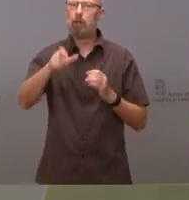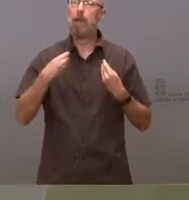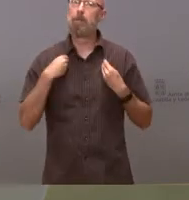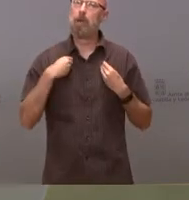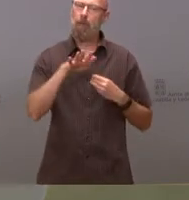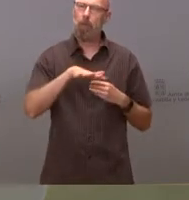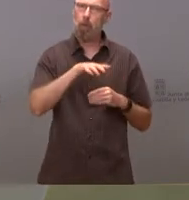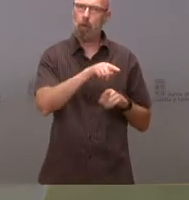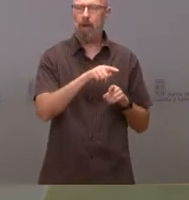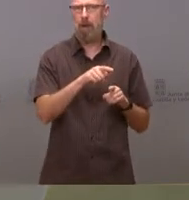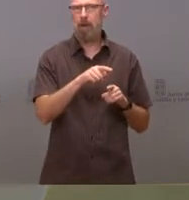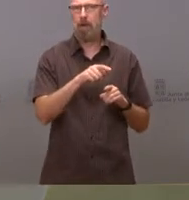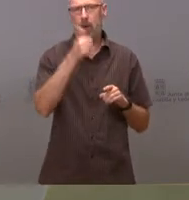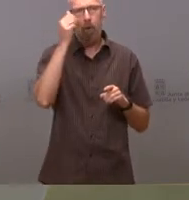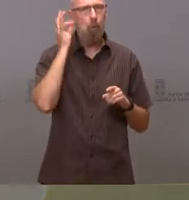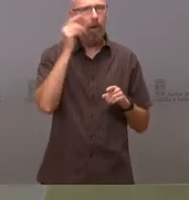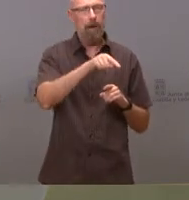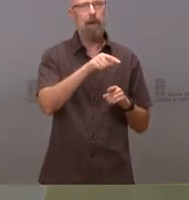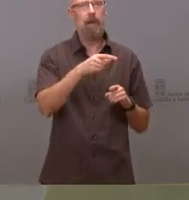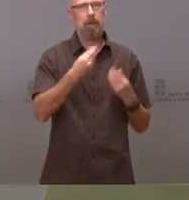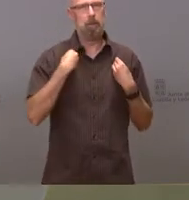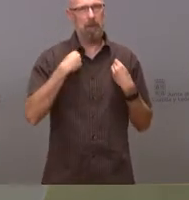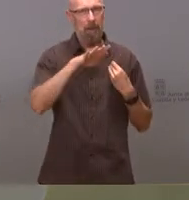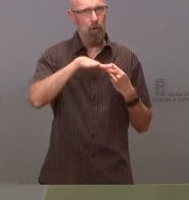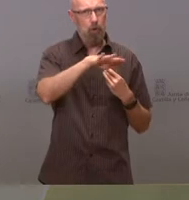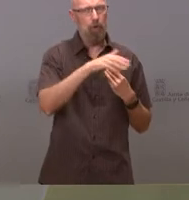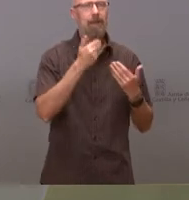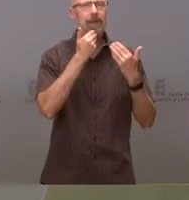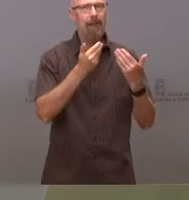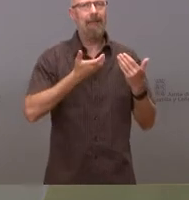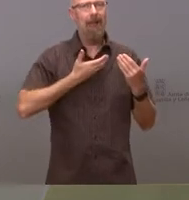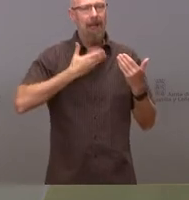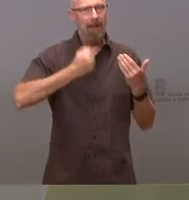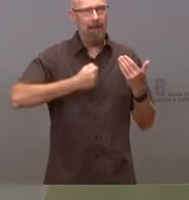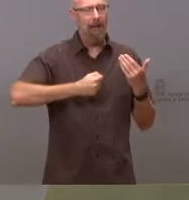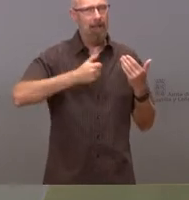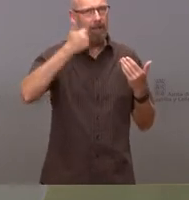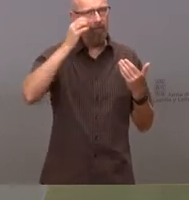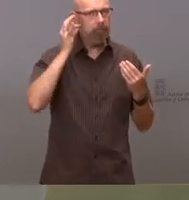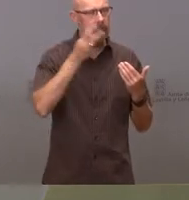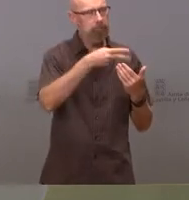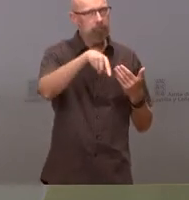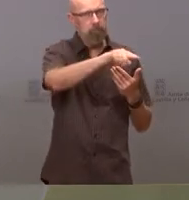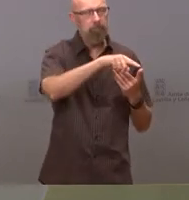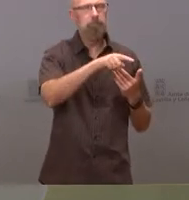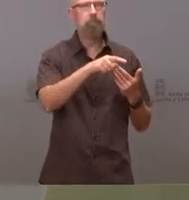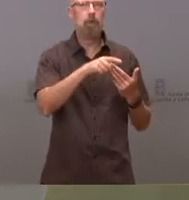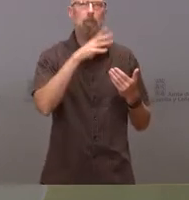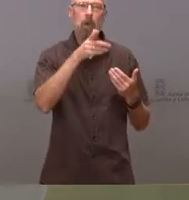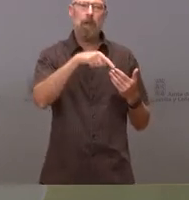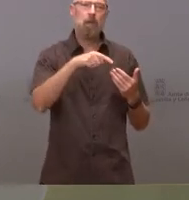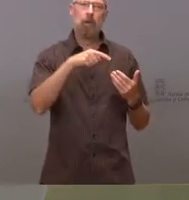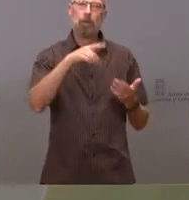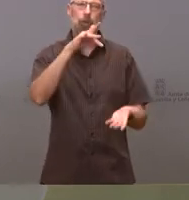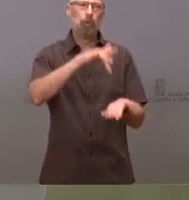de los municipios afectados, a sus alcaldesas y alcaldes que han sufrido en primera línea lo que supone un incendio forestal de